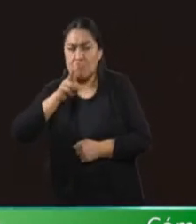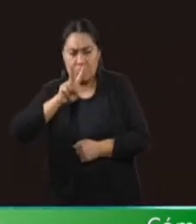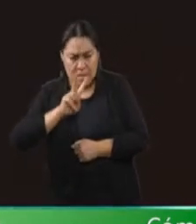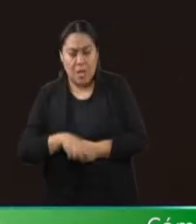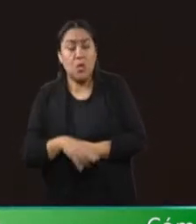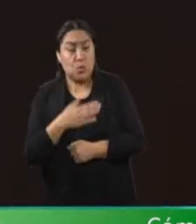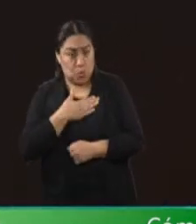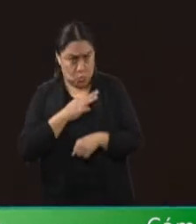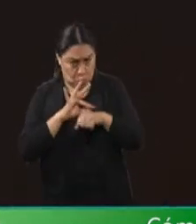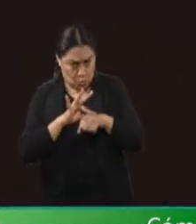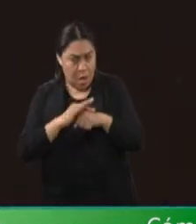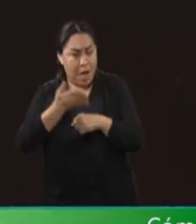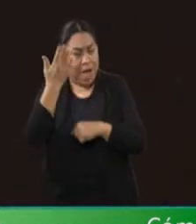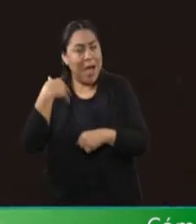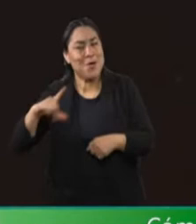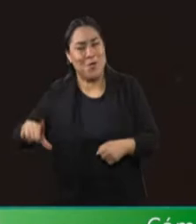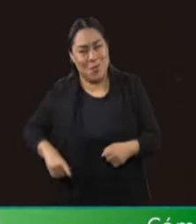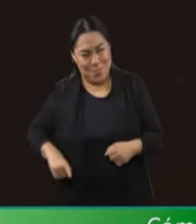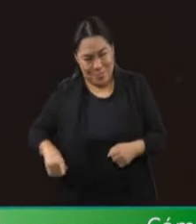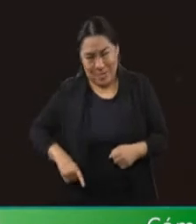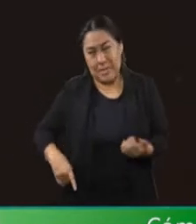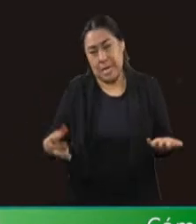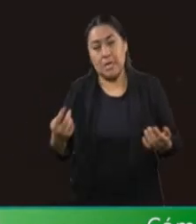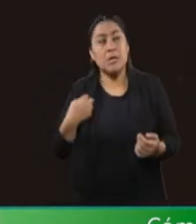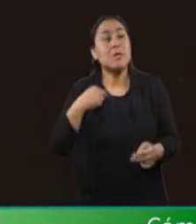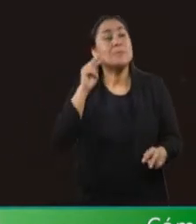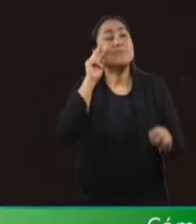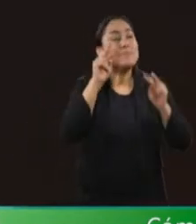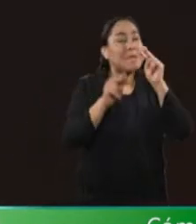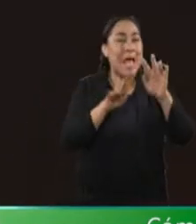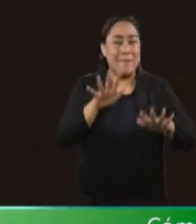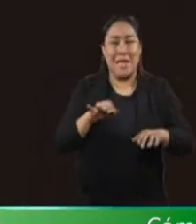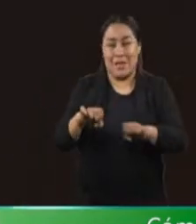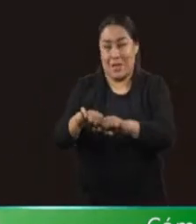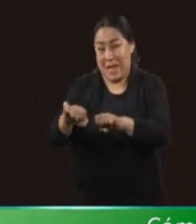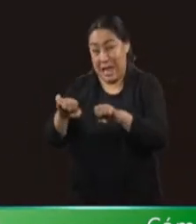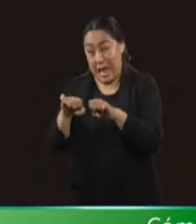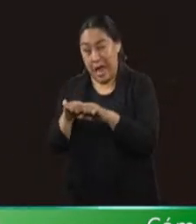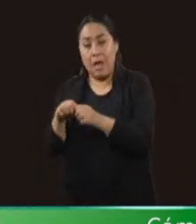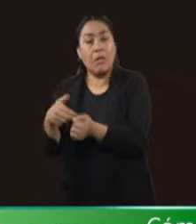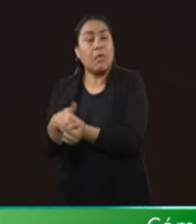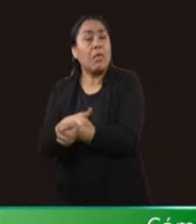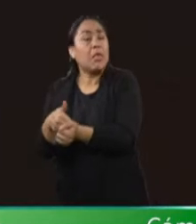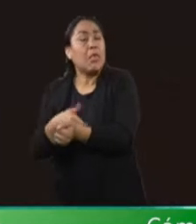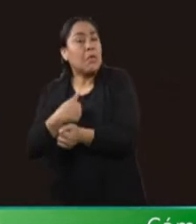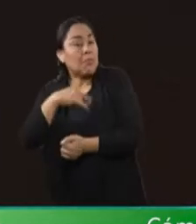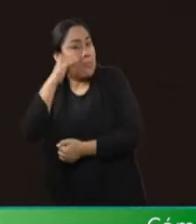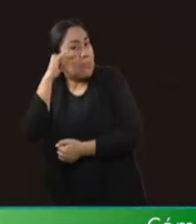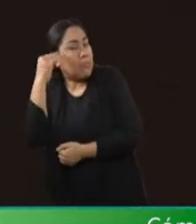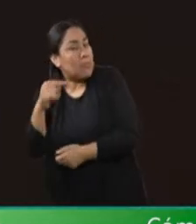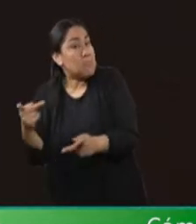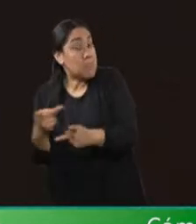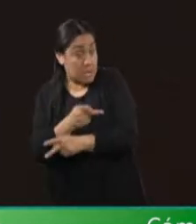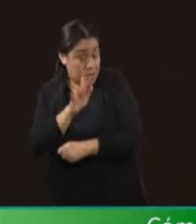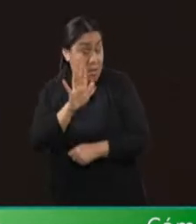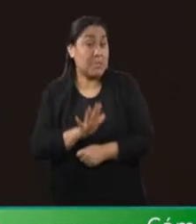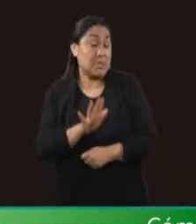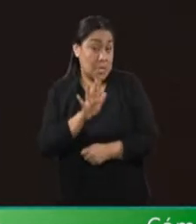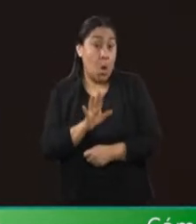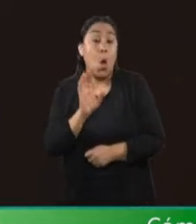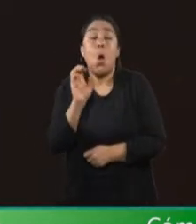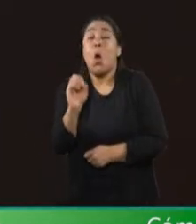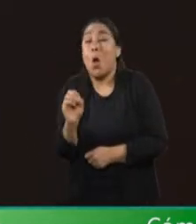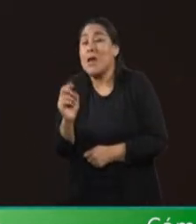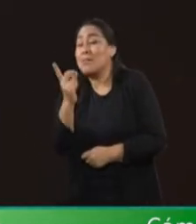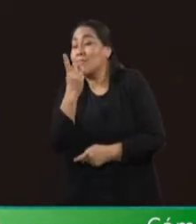tocado gobernar y a veces los equipos nos ocultan las cosas que están pasando o nos dicen